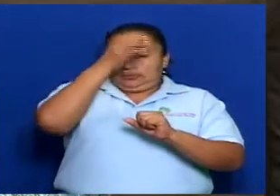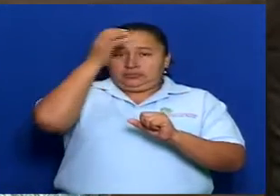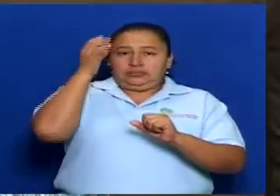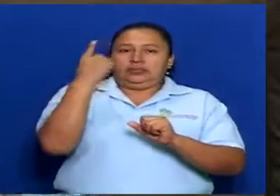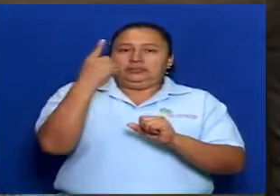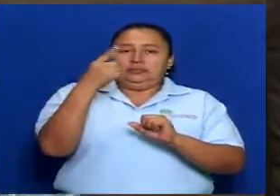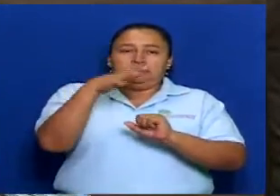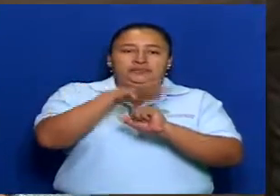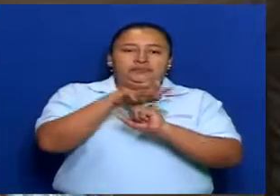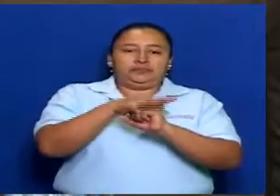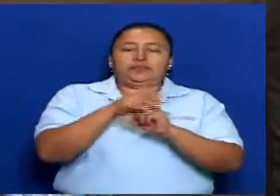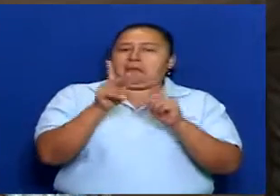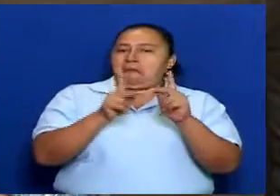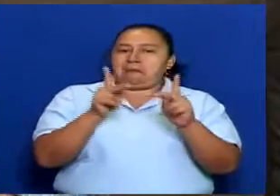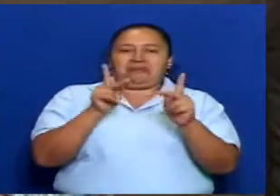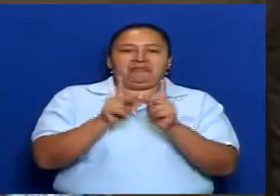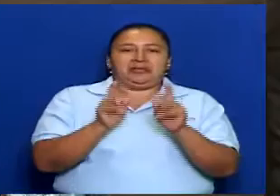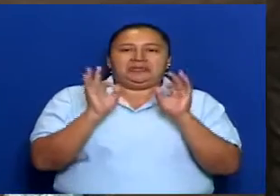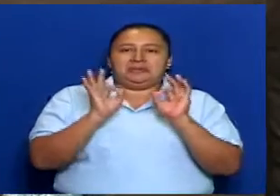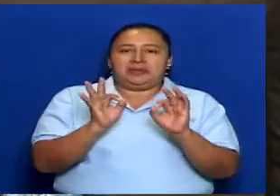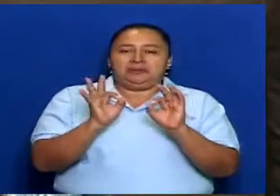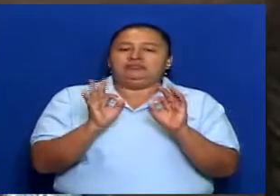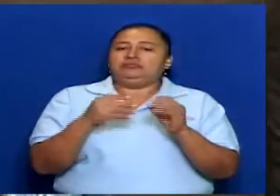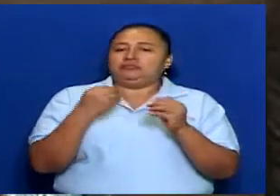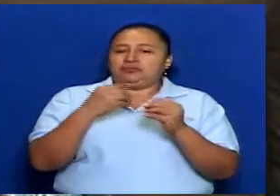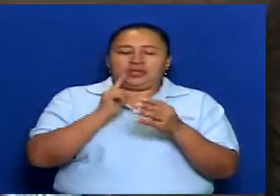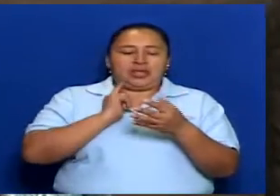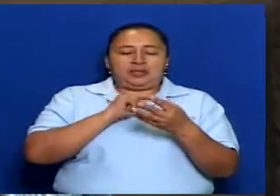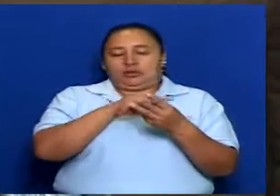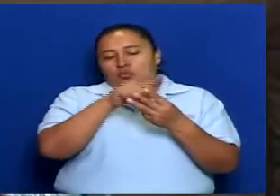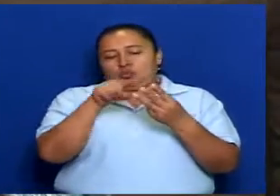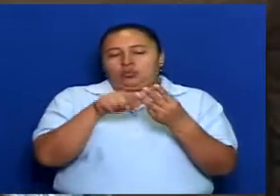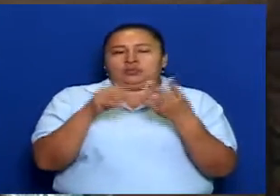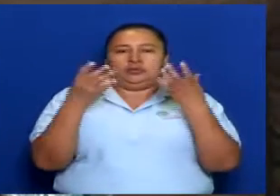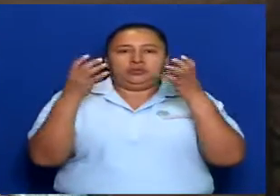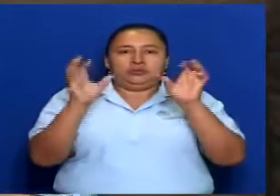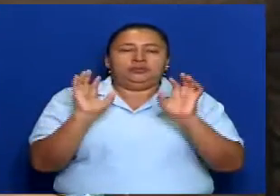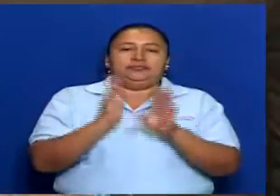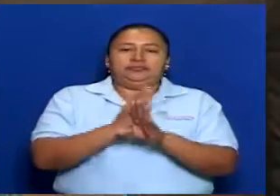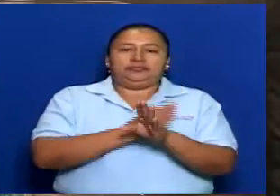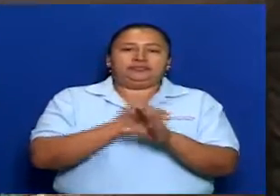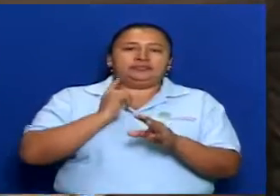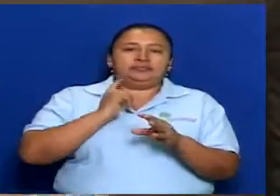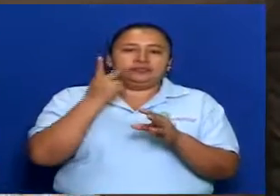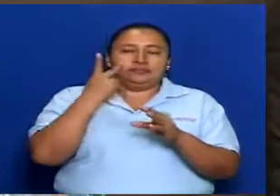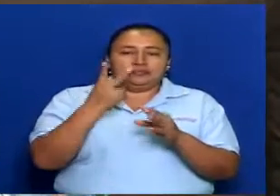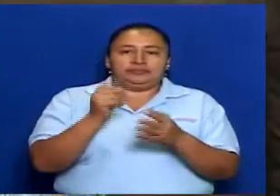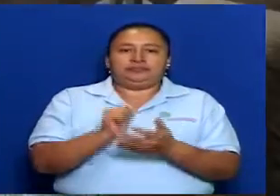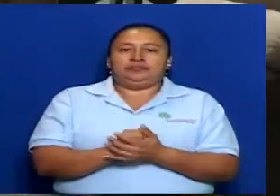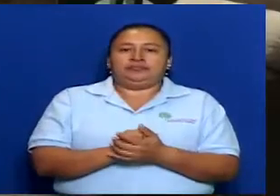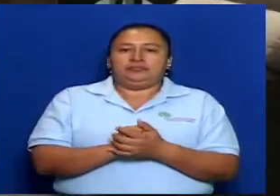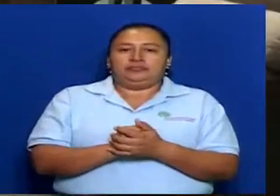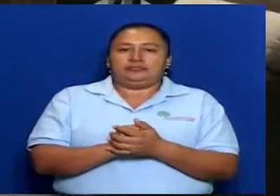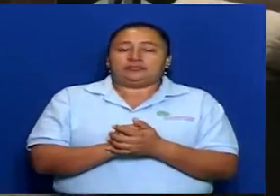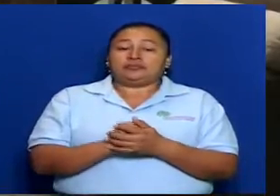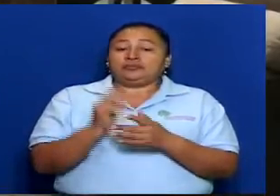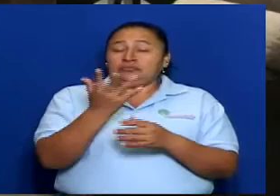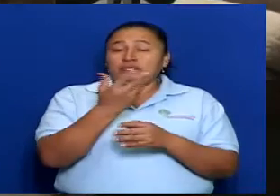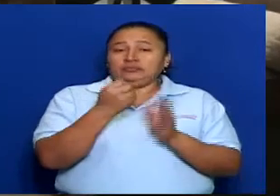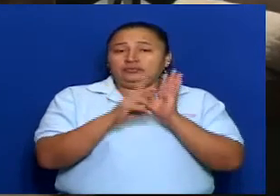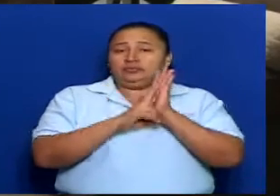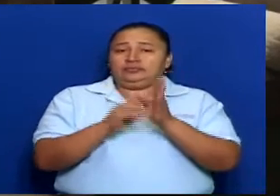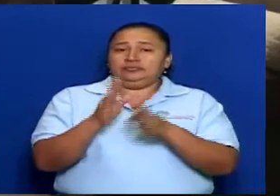comisiones más completas, más completas porque tiene lo que tenemos que ver, entonces, con toda esta representación.